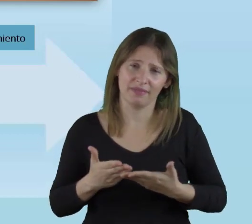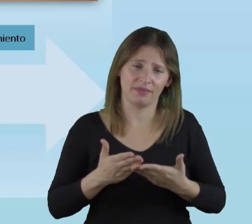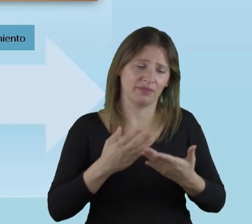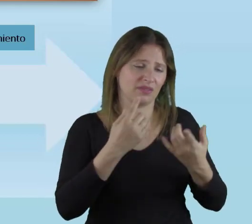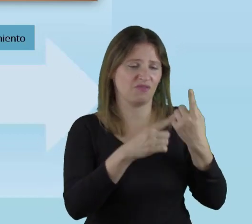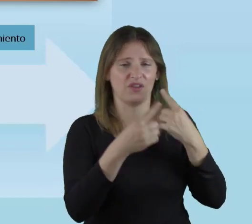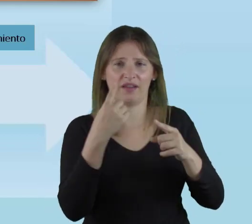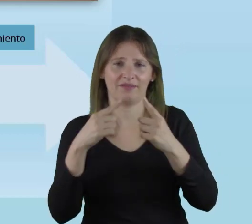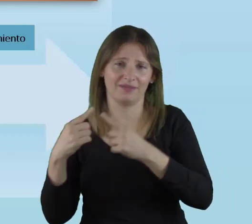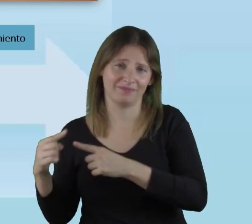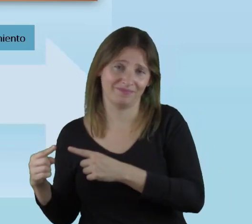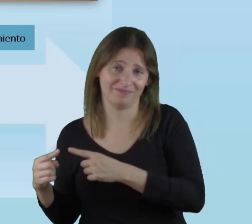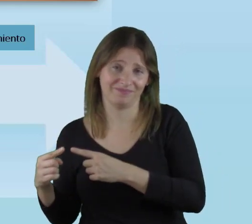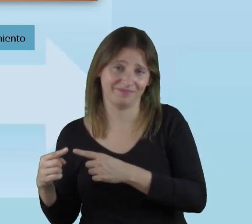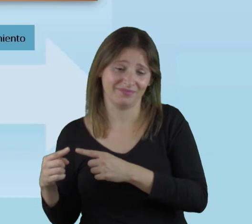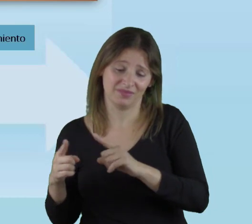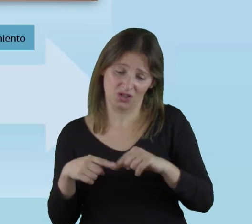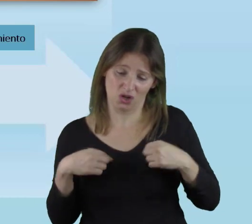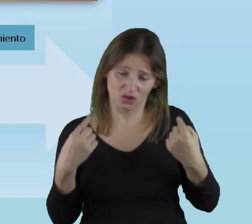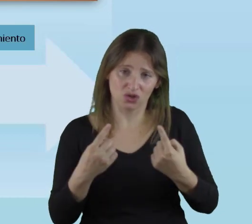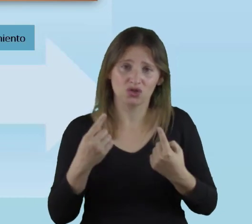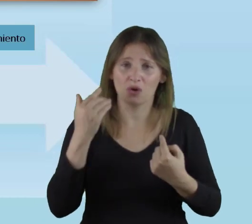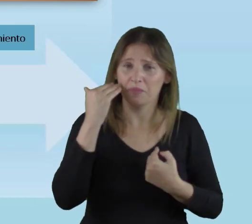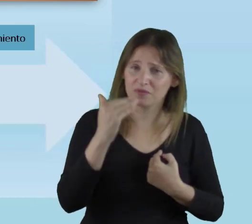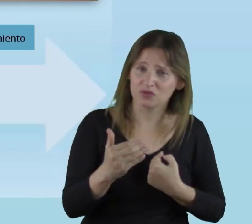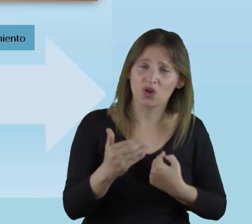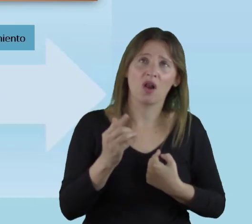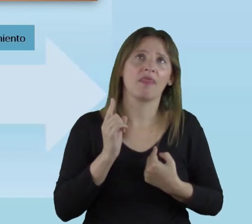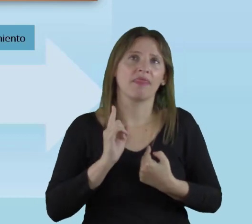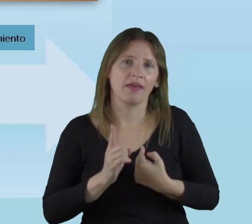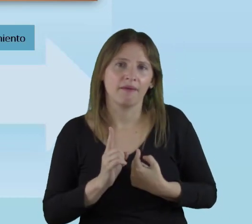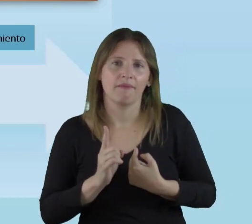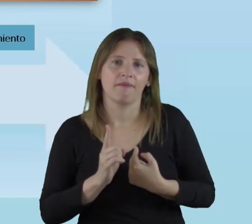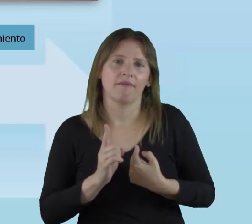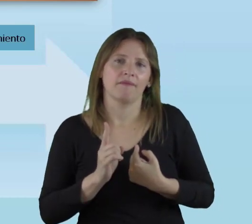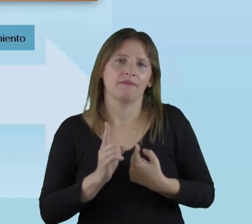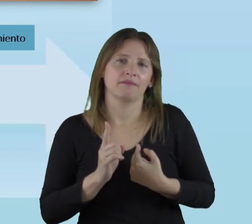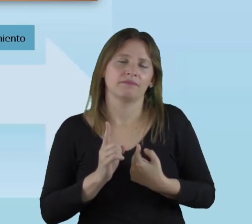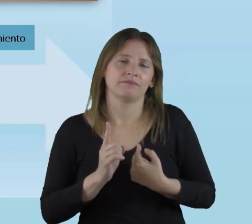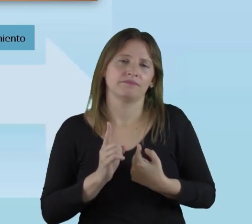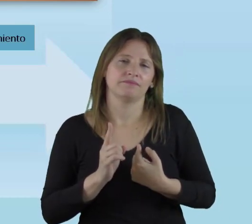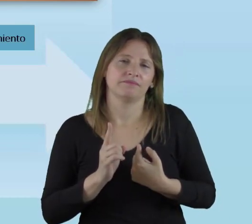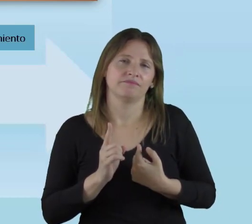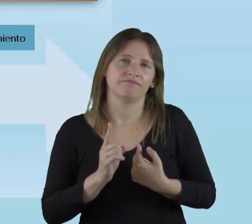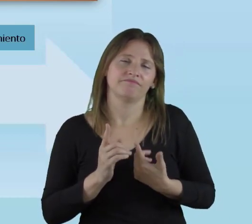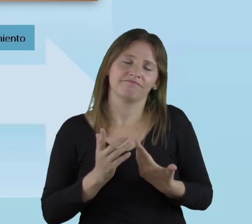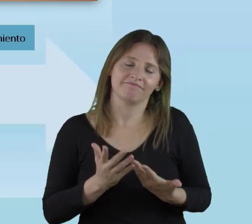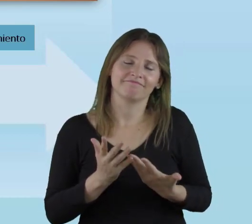todos los estudiantes son diferentes. Y para eso nosotros tendríamos que